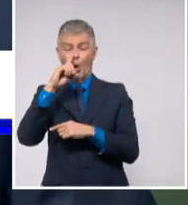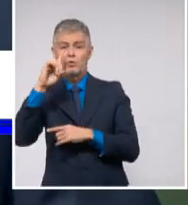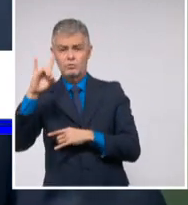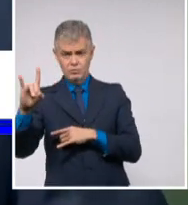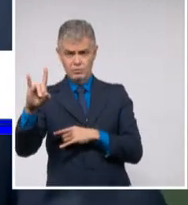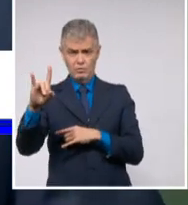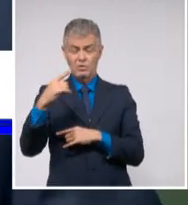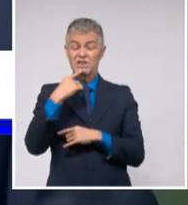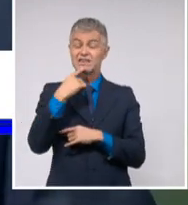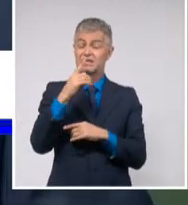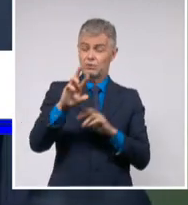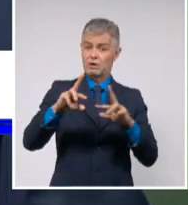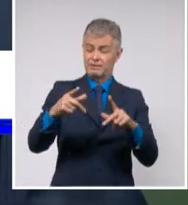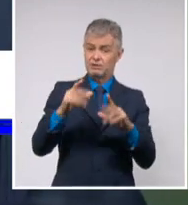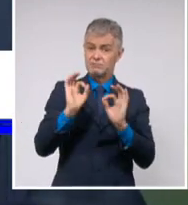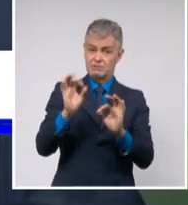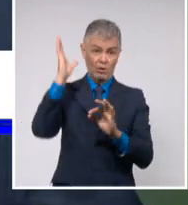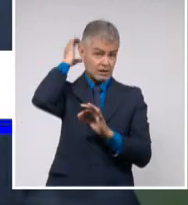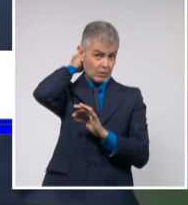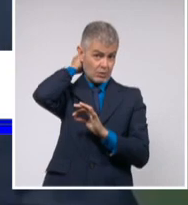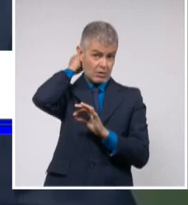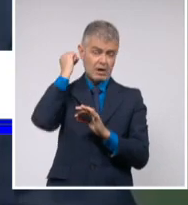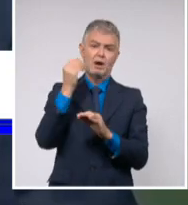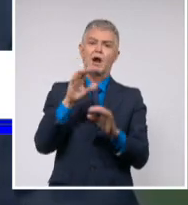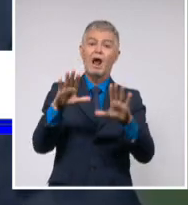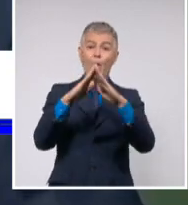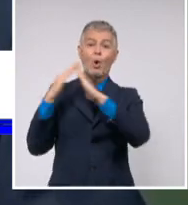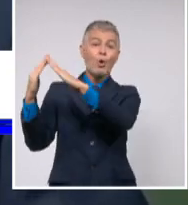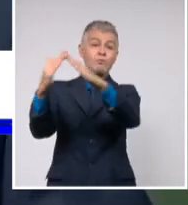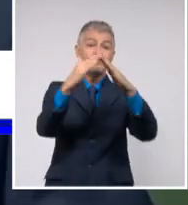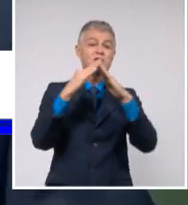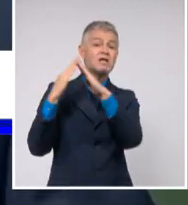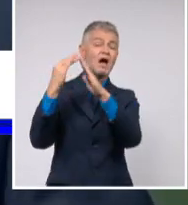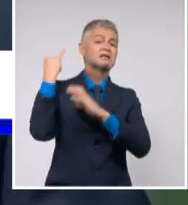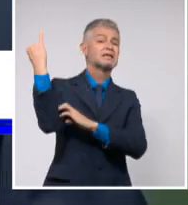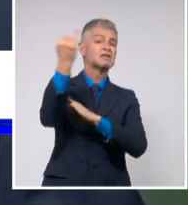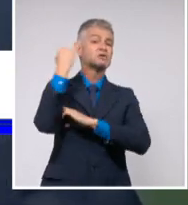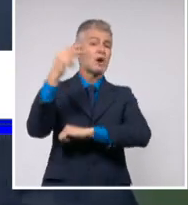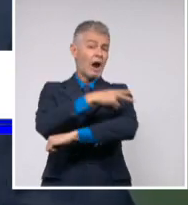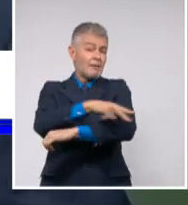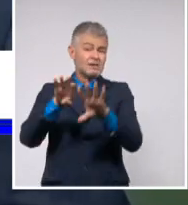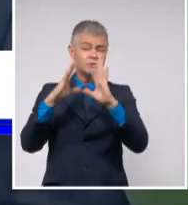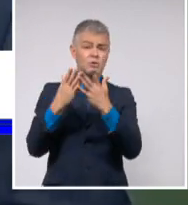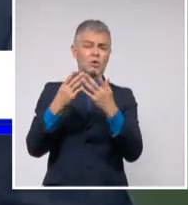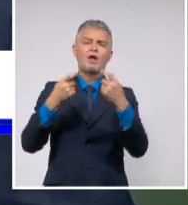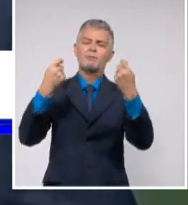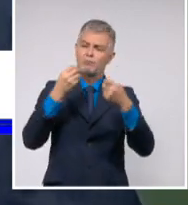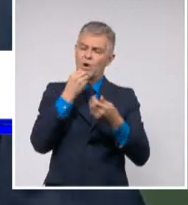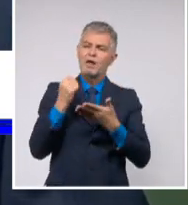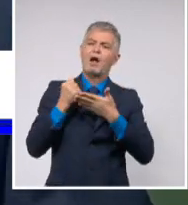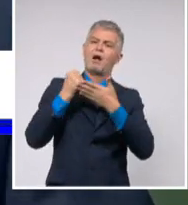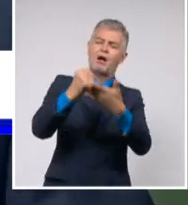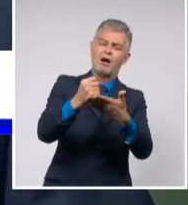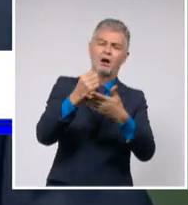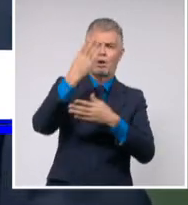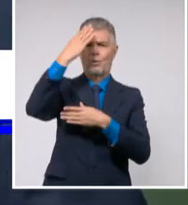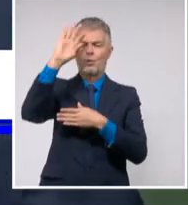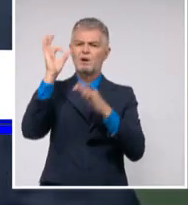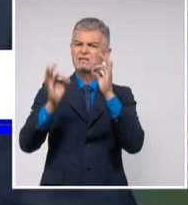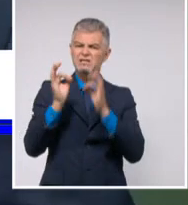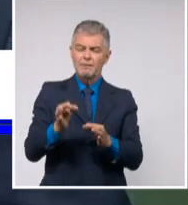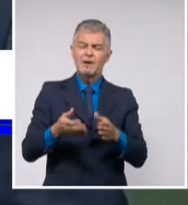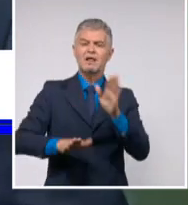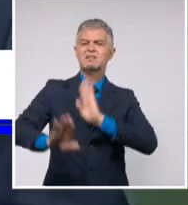y cito, podrá contar siempre la comunidad internacional con la sincera voz de Cuba frente a la injusticia,